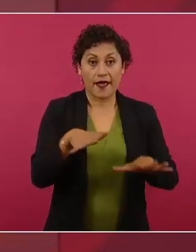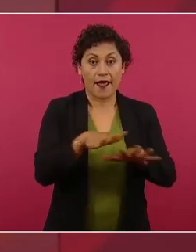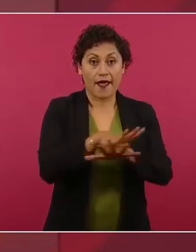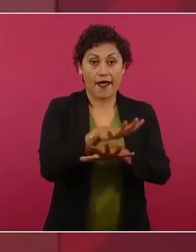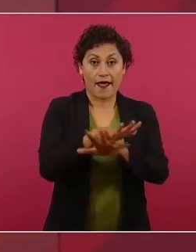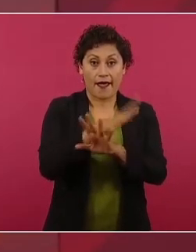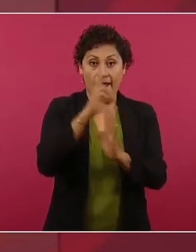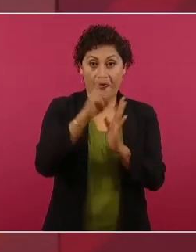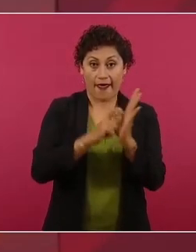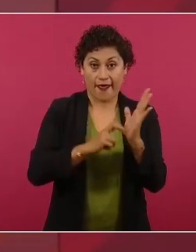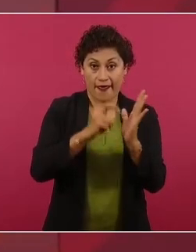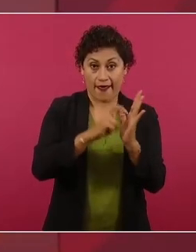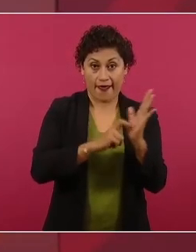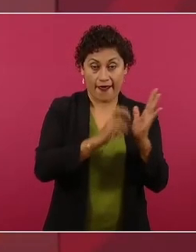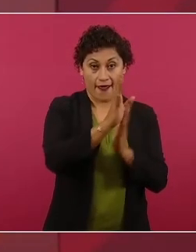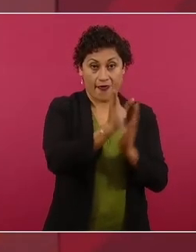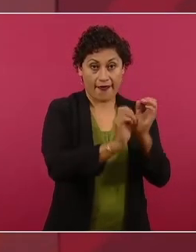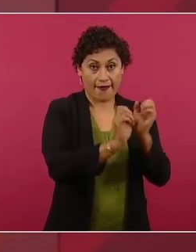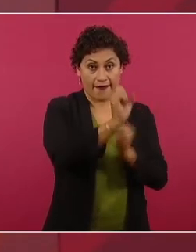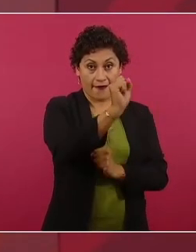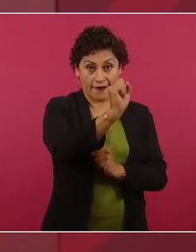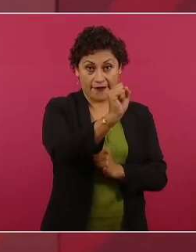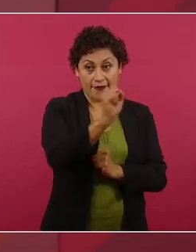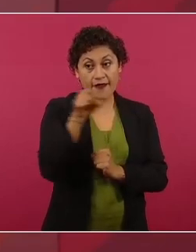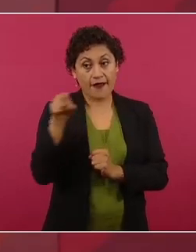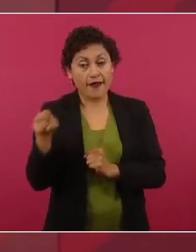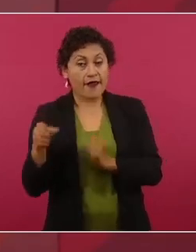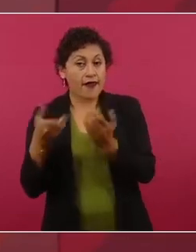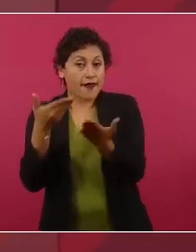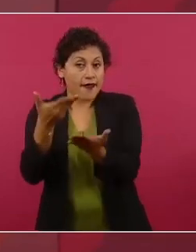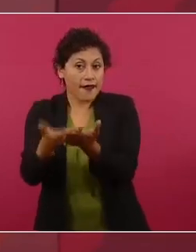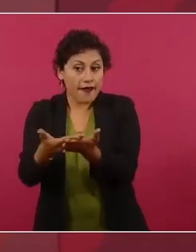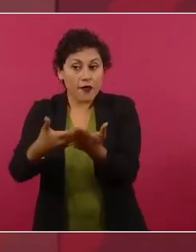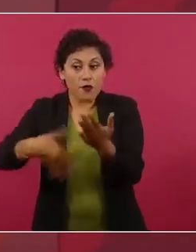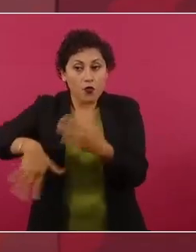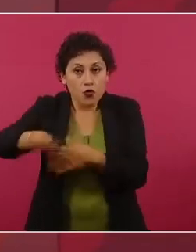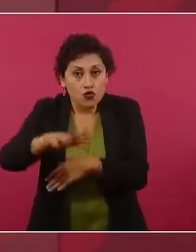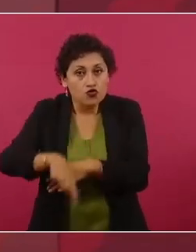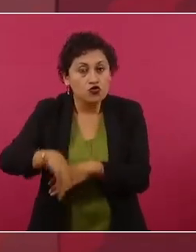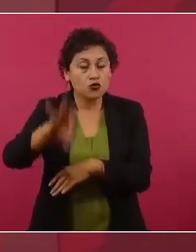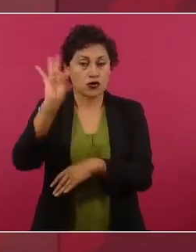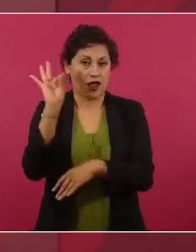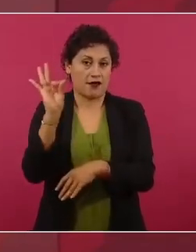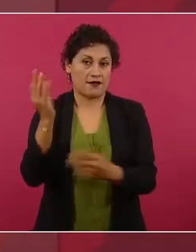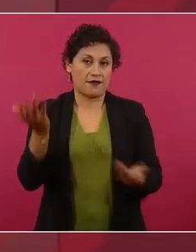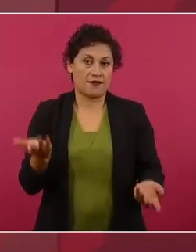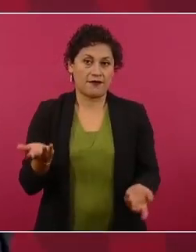a la Constitución y fijar un límite.